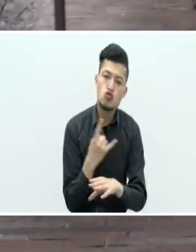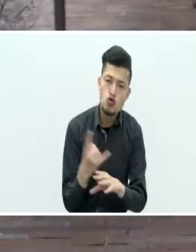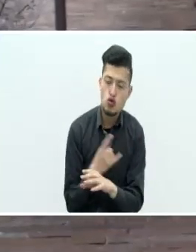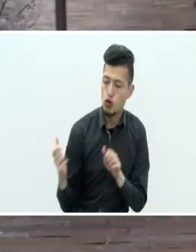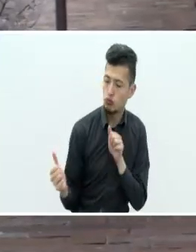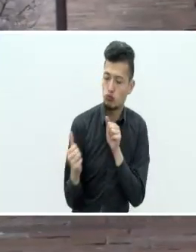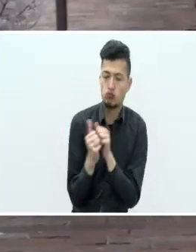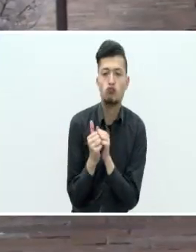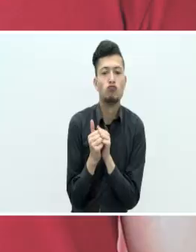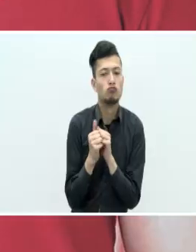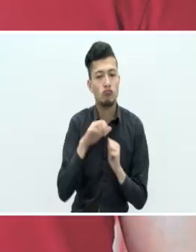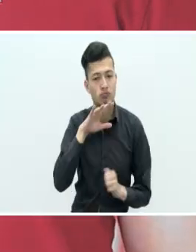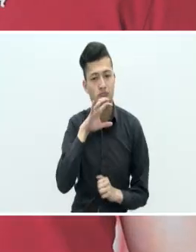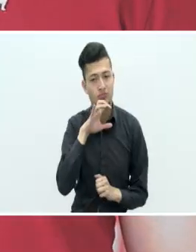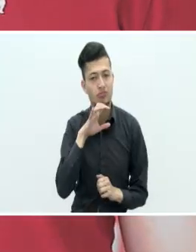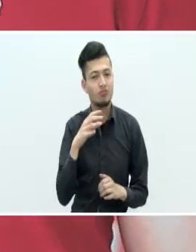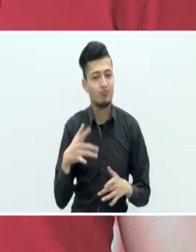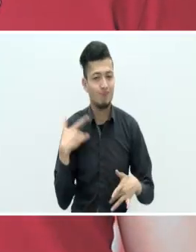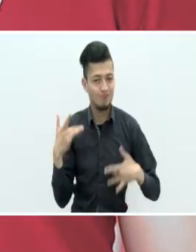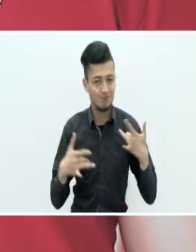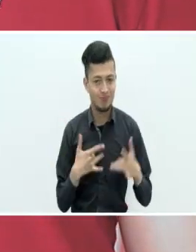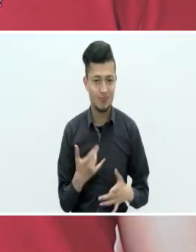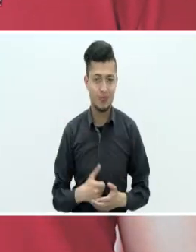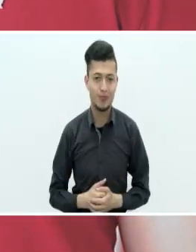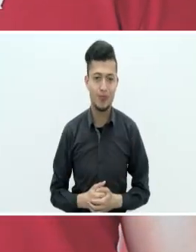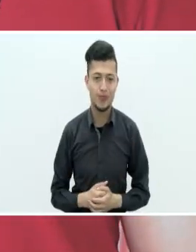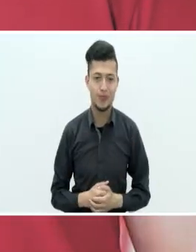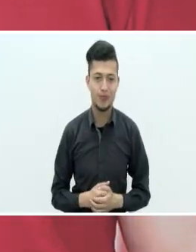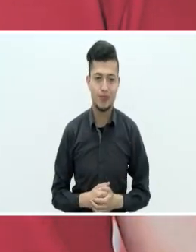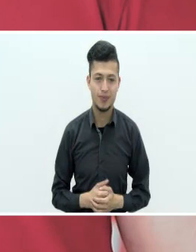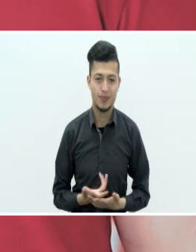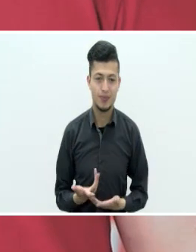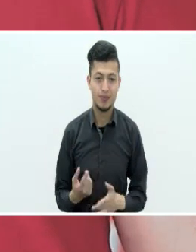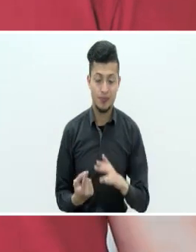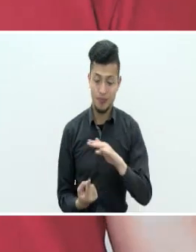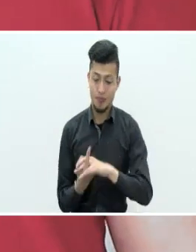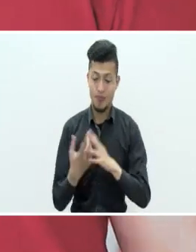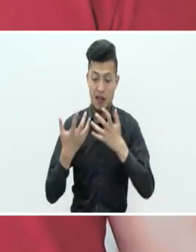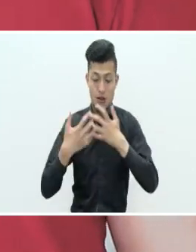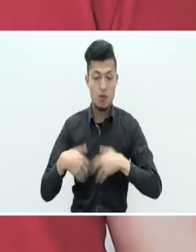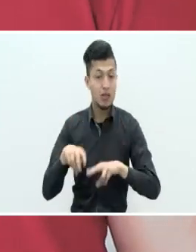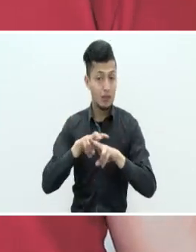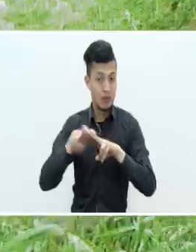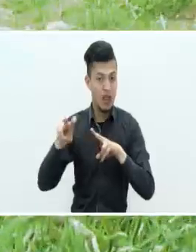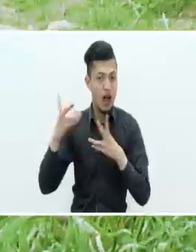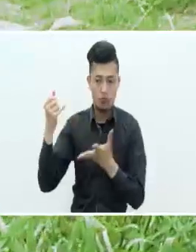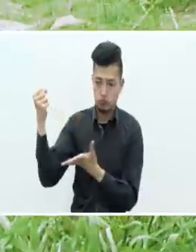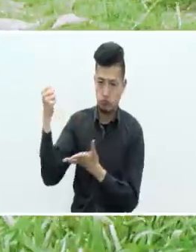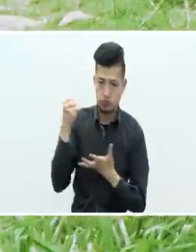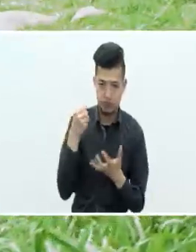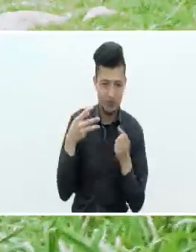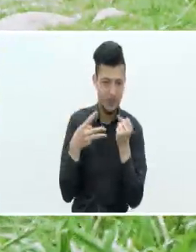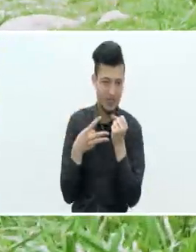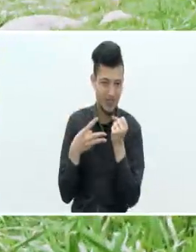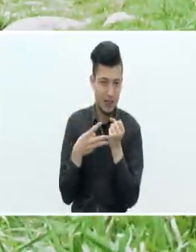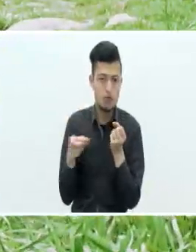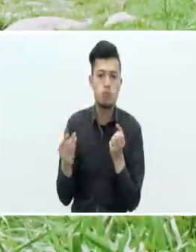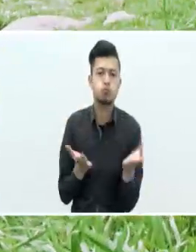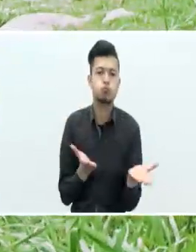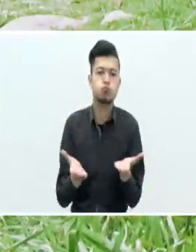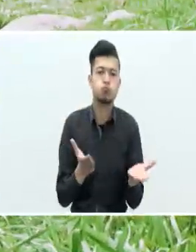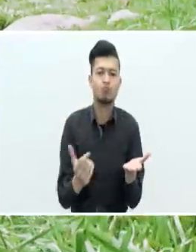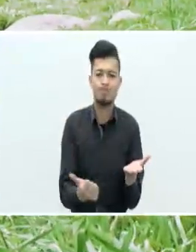integrantes de cuatro patas. Animas Club Manizales nació de un emprendimiento a través de Fondo Emprender del SENA. Tenemos tres servicios